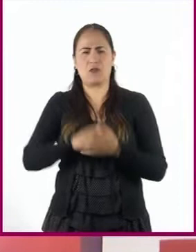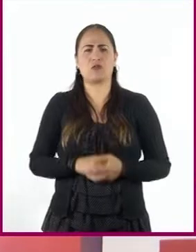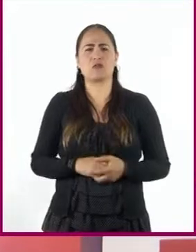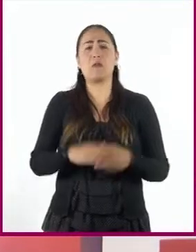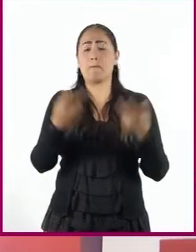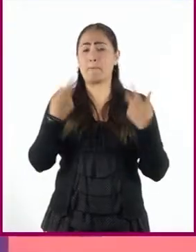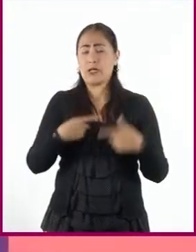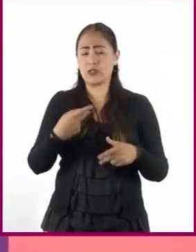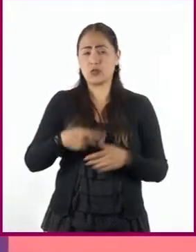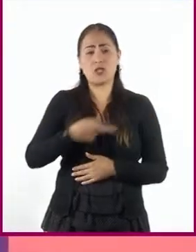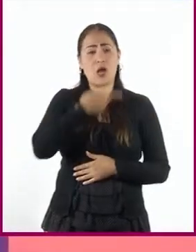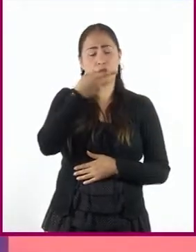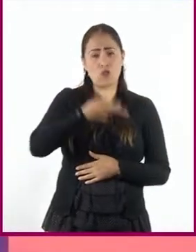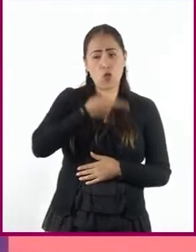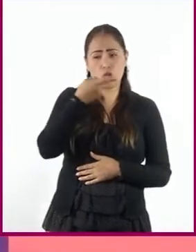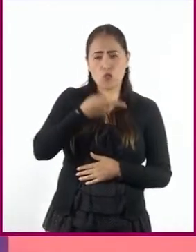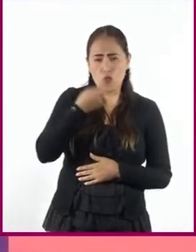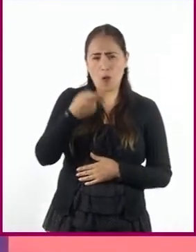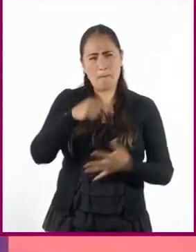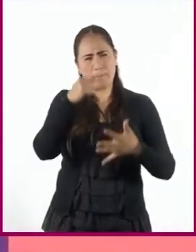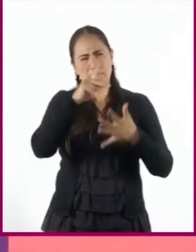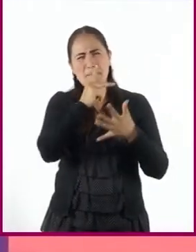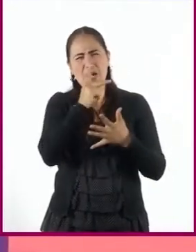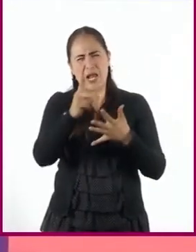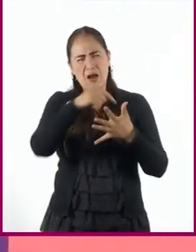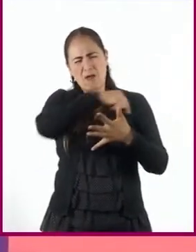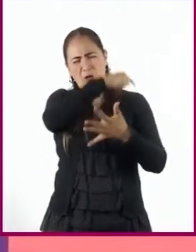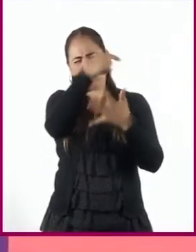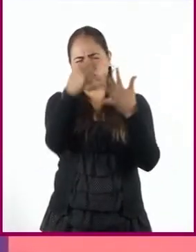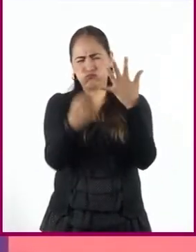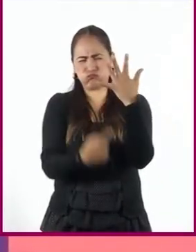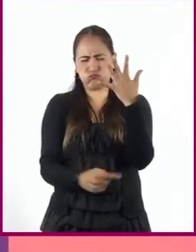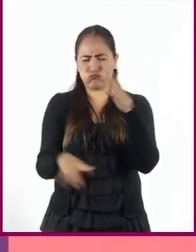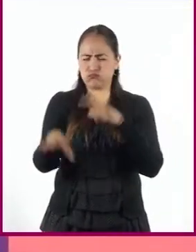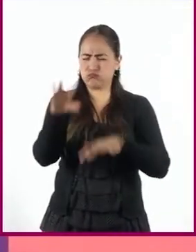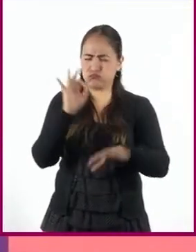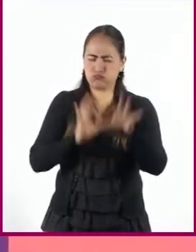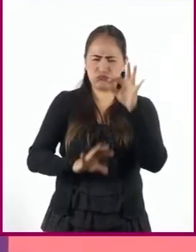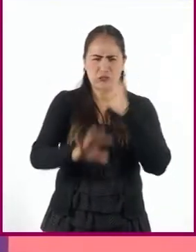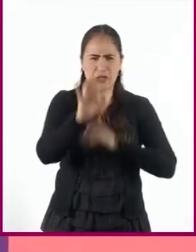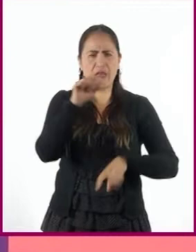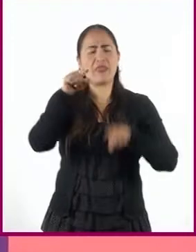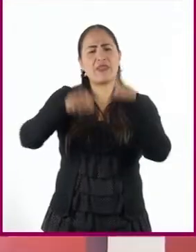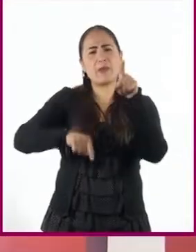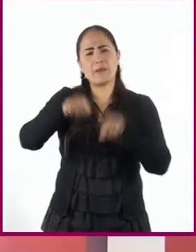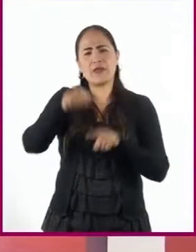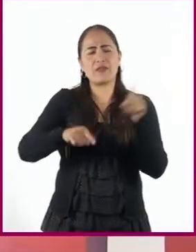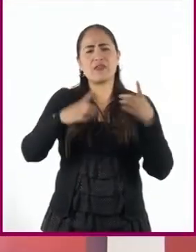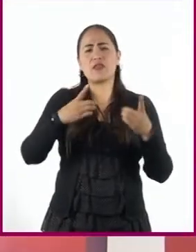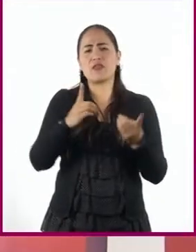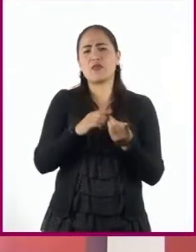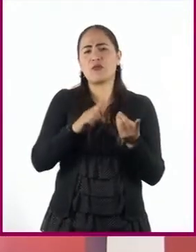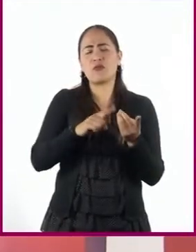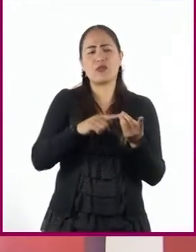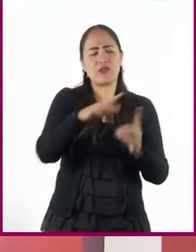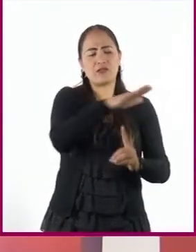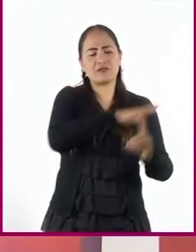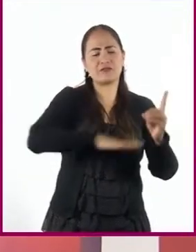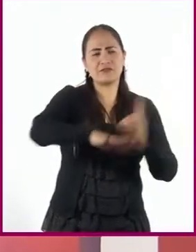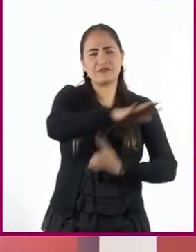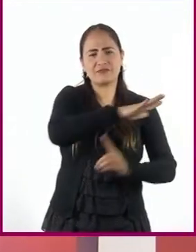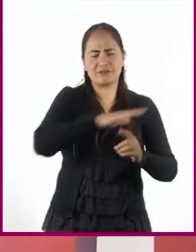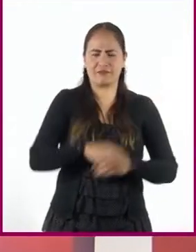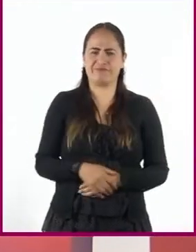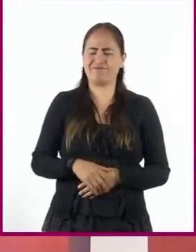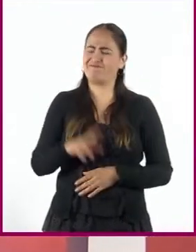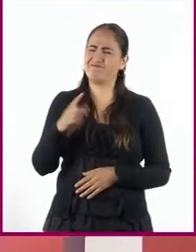hablantes vamos eligiendo entre esas opciones de acuerdo con la situación con la que nos encontremos. Eso no lo